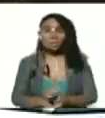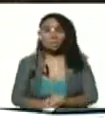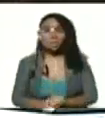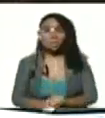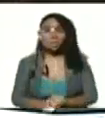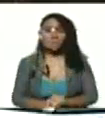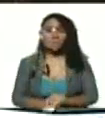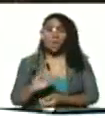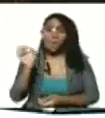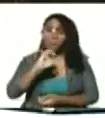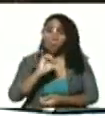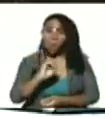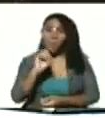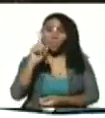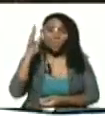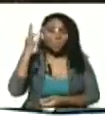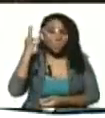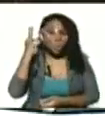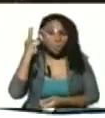o una miembra